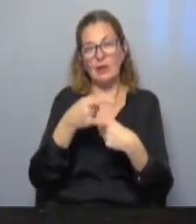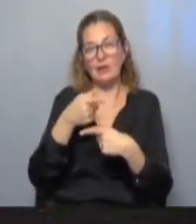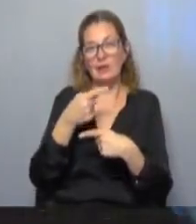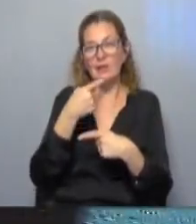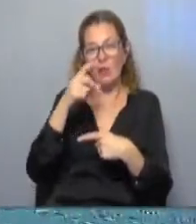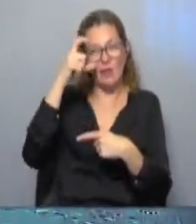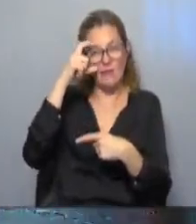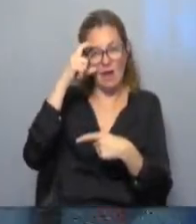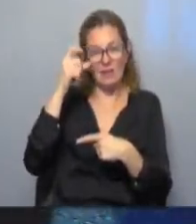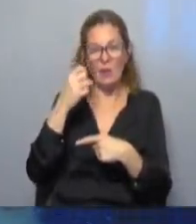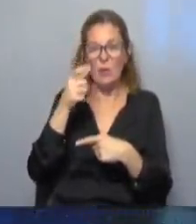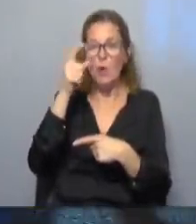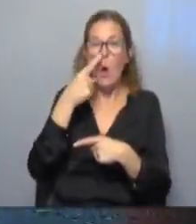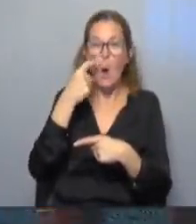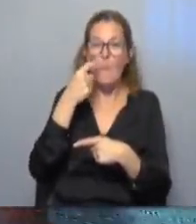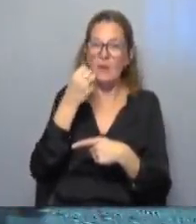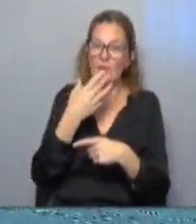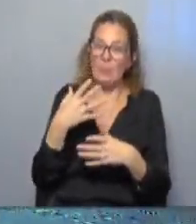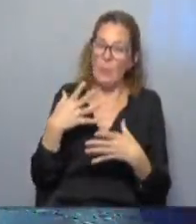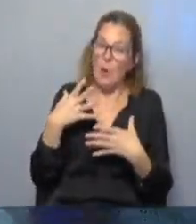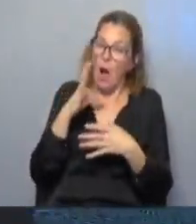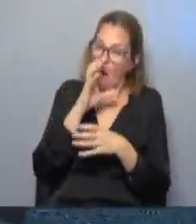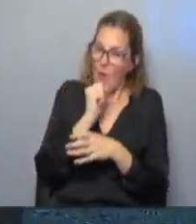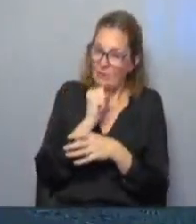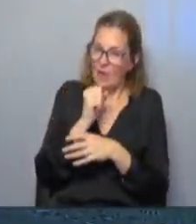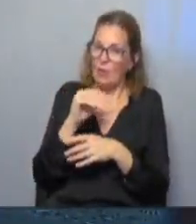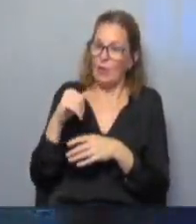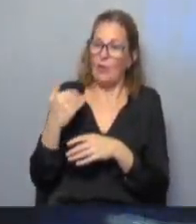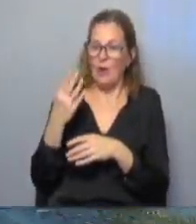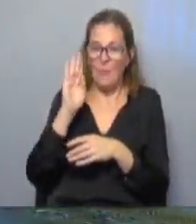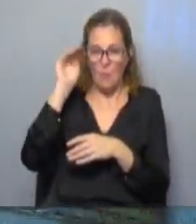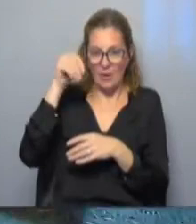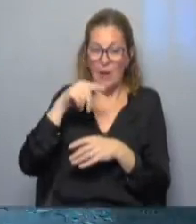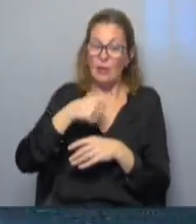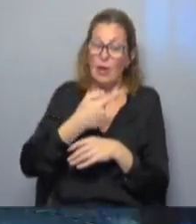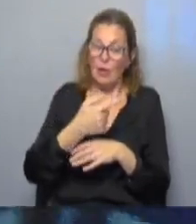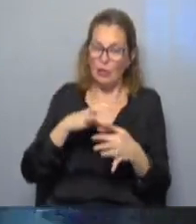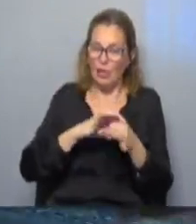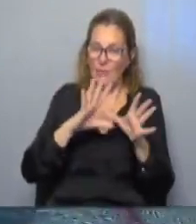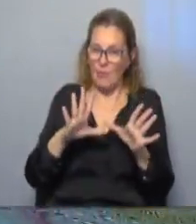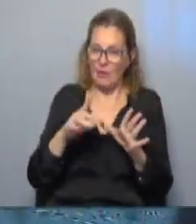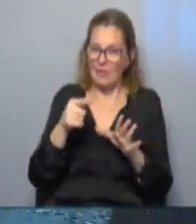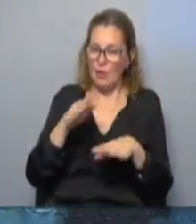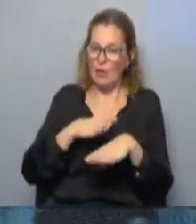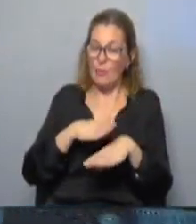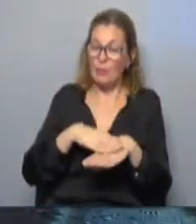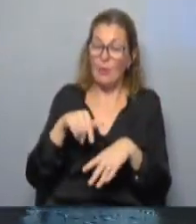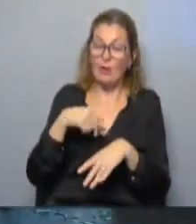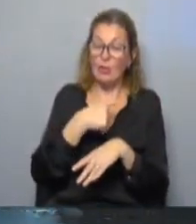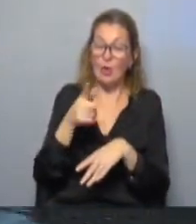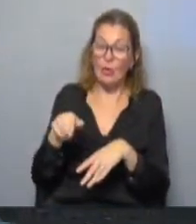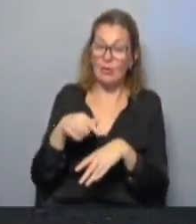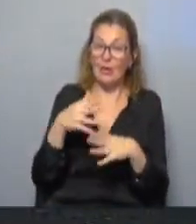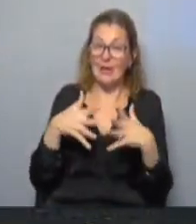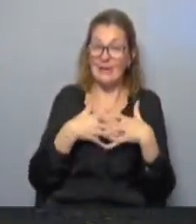Biden es un hombre bueno pero que está sufriendo muchas presiones de los republicanos y de algunos demócratas dijo que la culpa de todo esto la